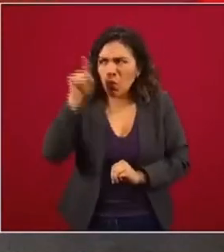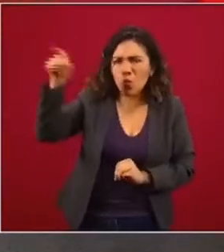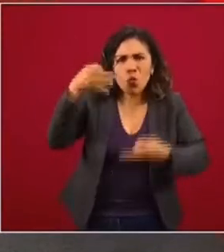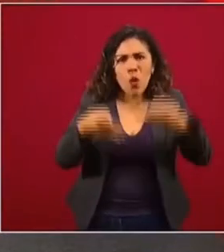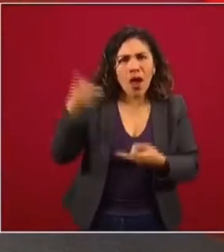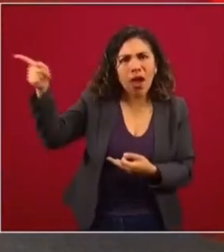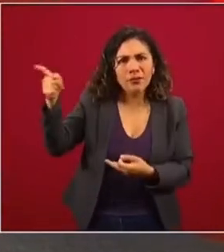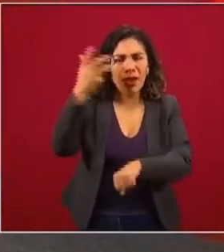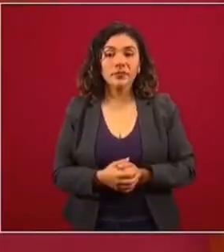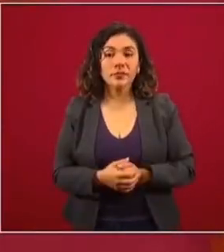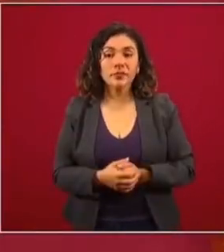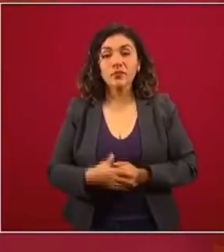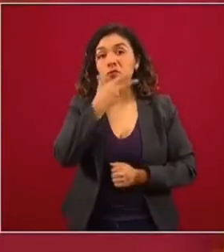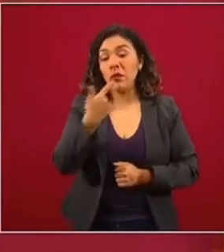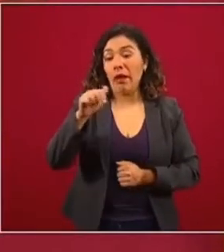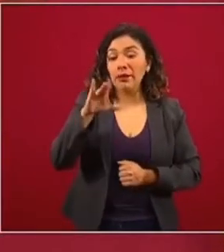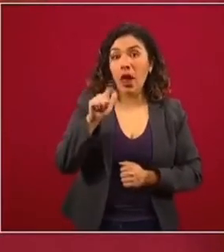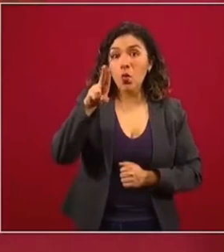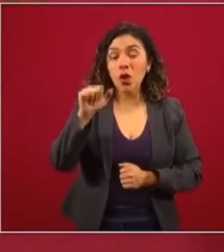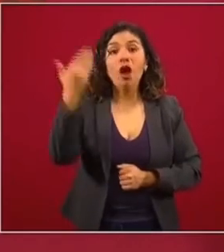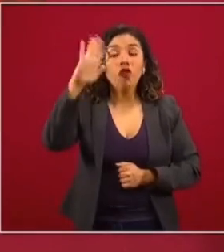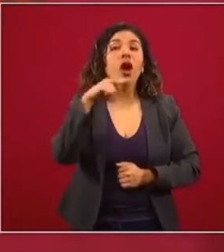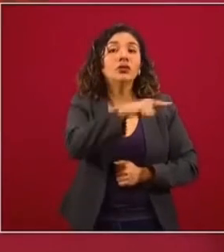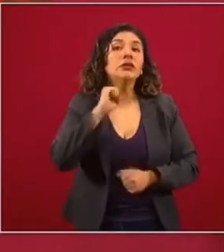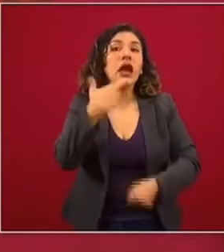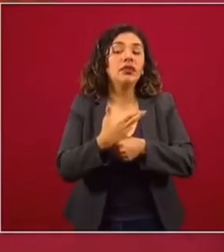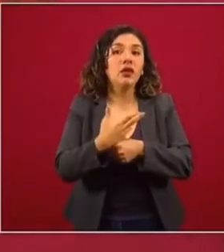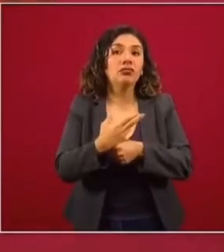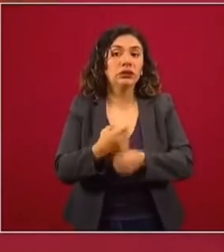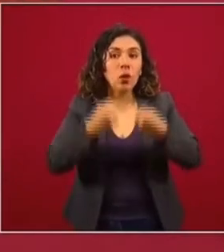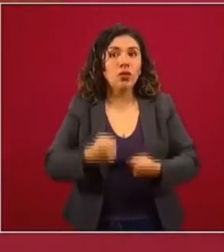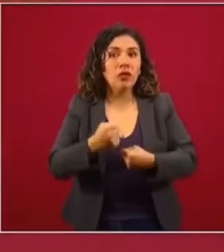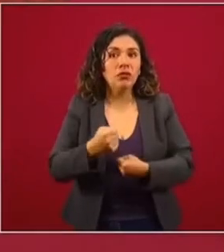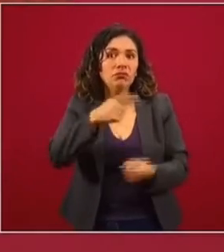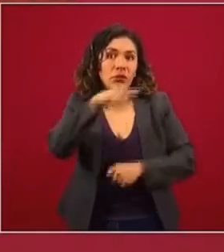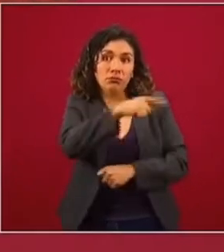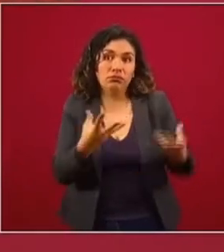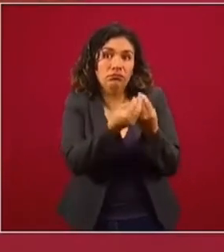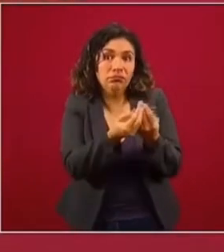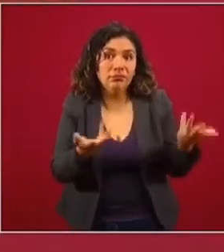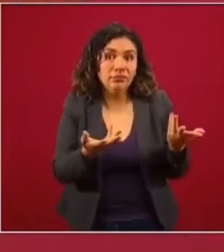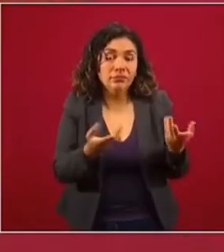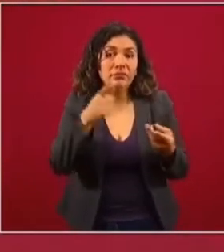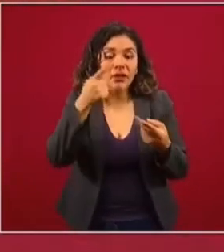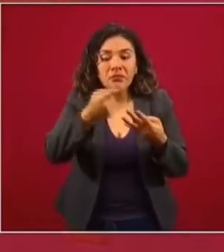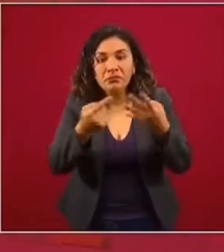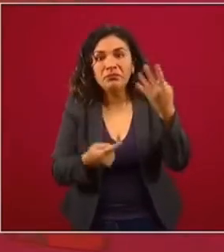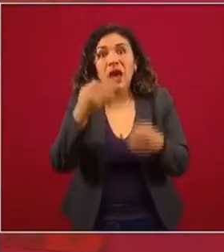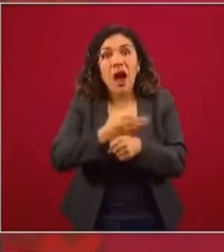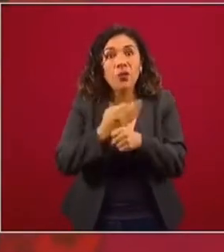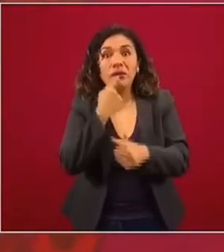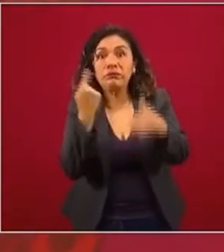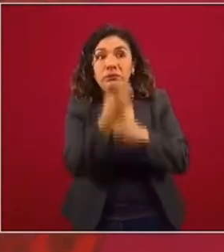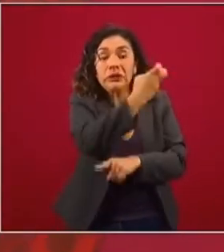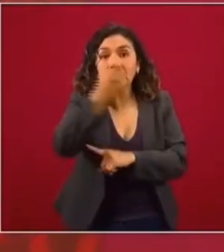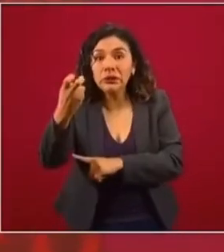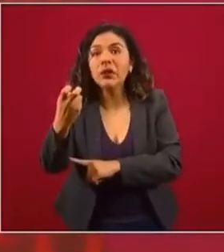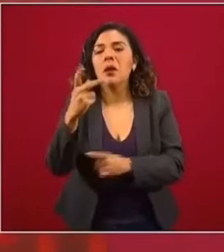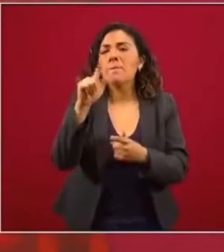juez de Estados Unidos. García Luna fue su secretario de Seguridad Pública y todos los que están siendo señalados ahora,